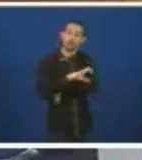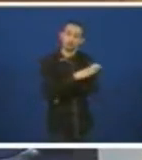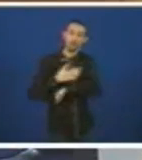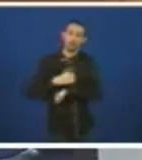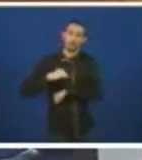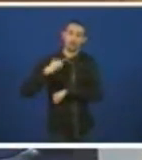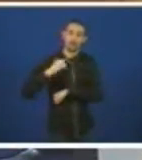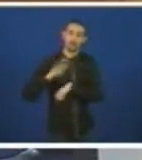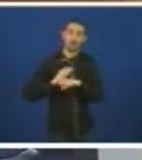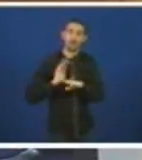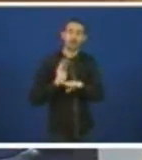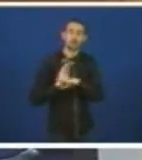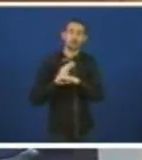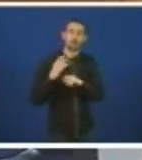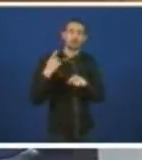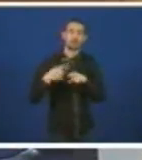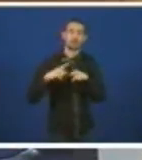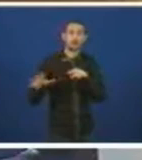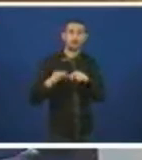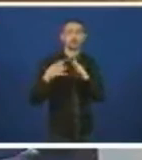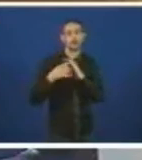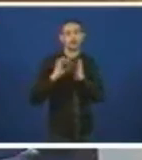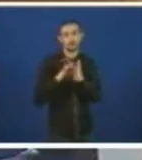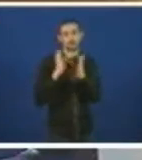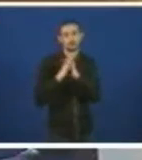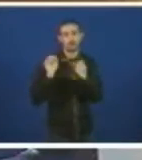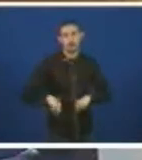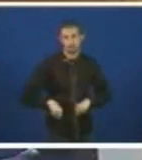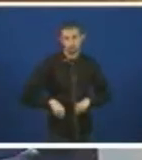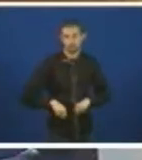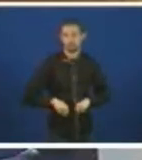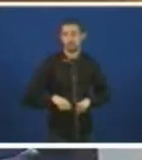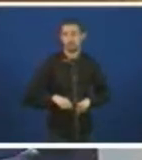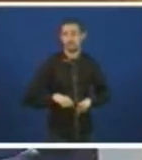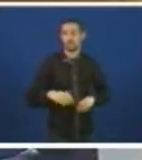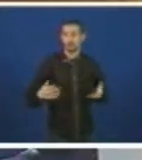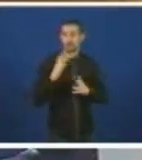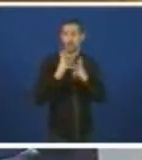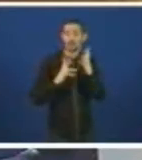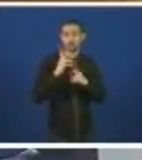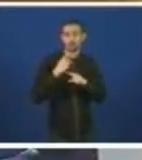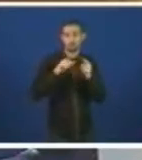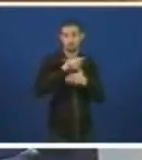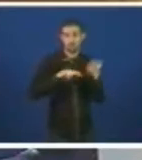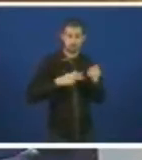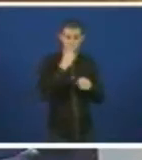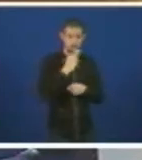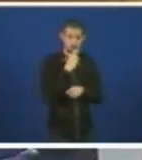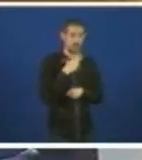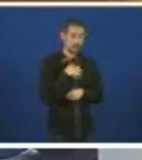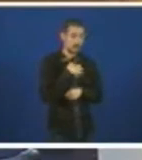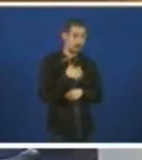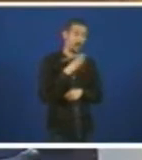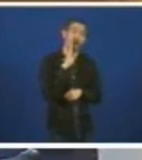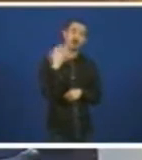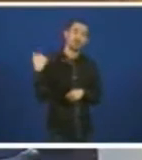garantir a actividade e a calidade dos servicios concertados. E, portanto, a Administración comprometíase coa emprego existente a 2006